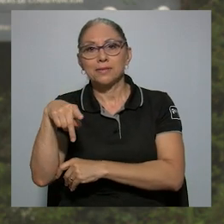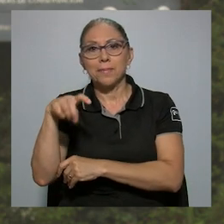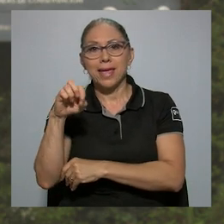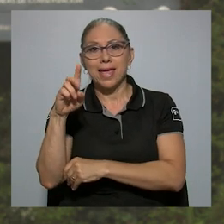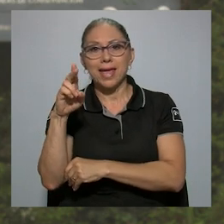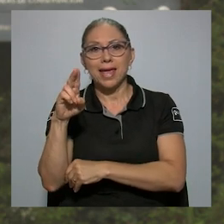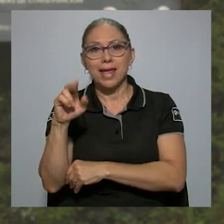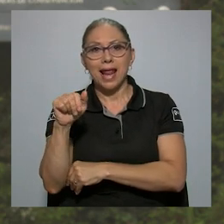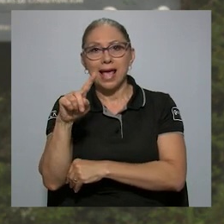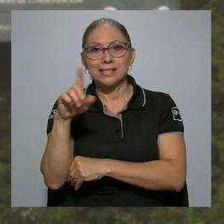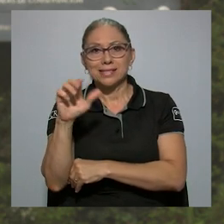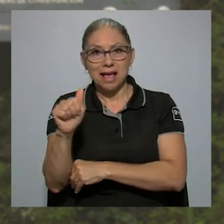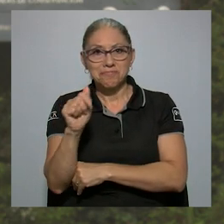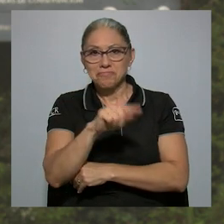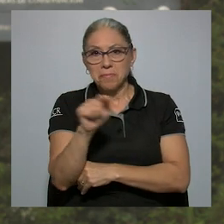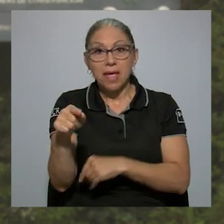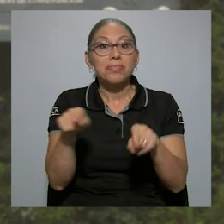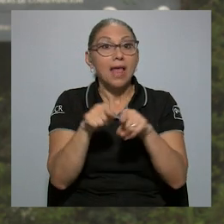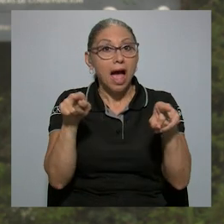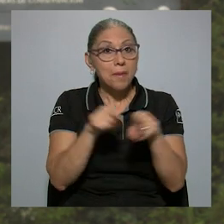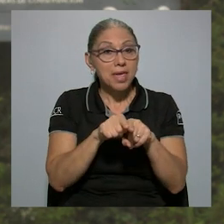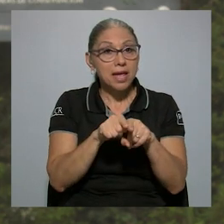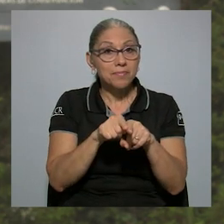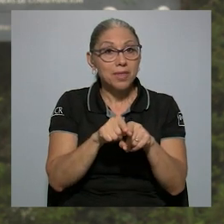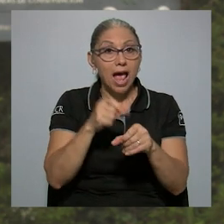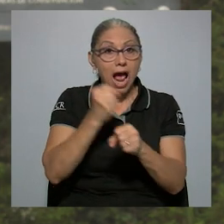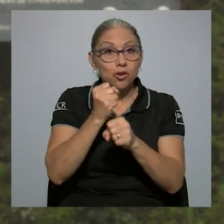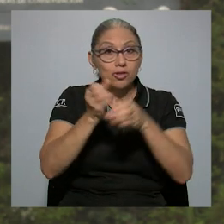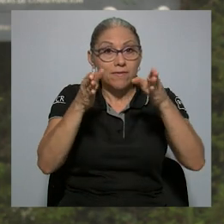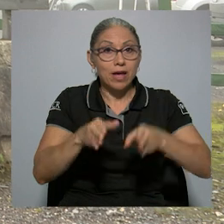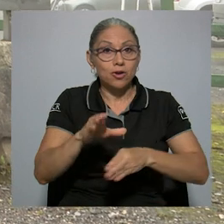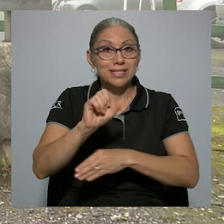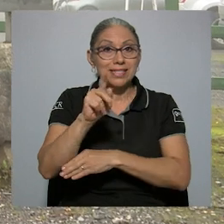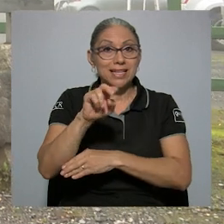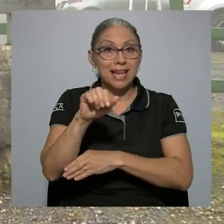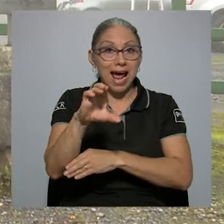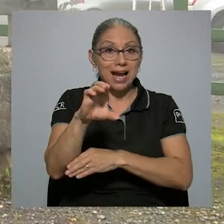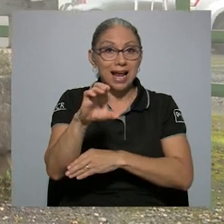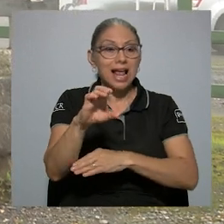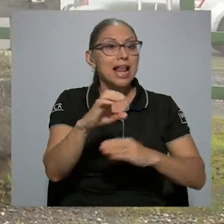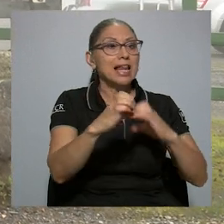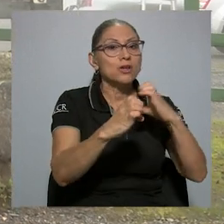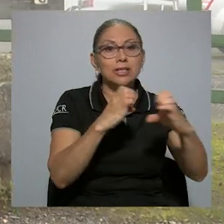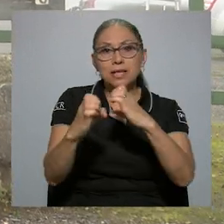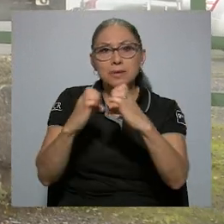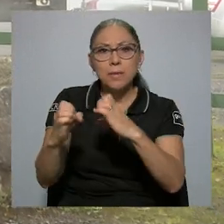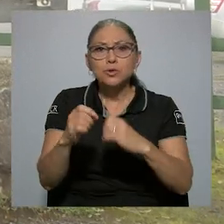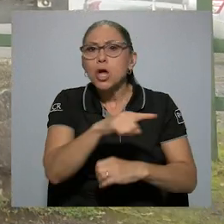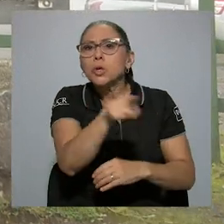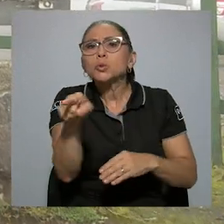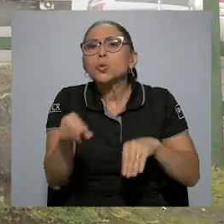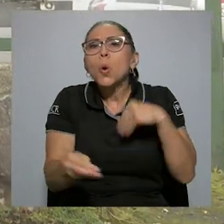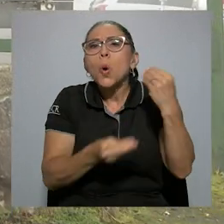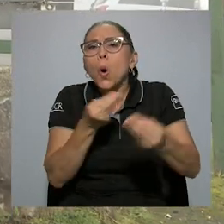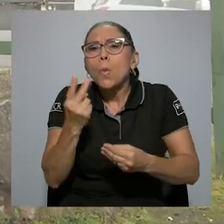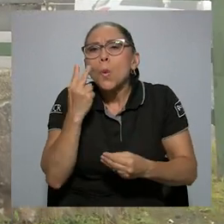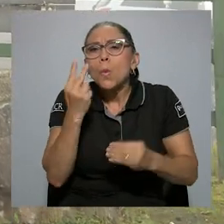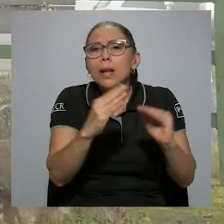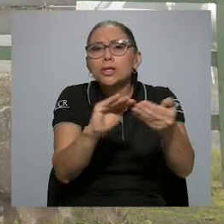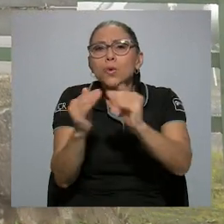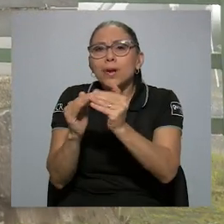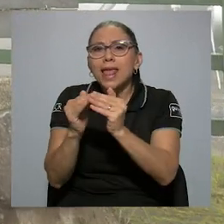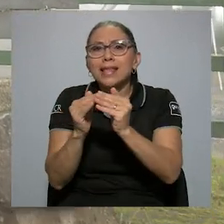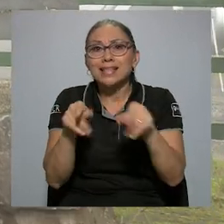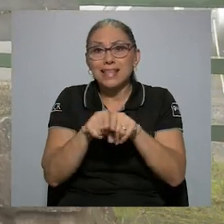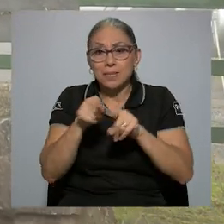es una entrevista a los funcionarios del SINAC, cómo vemos las comunidades, ¿verdad?, la percepción que tenemos